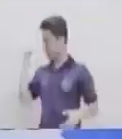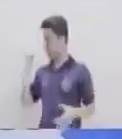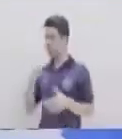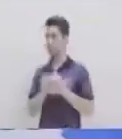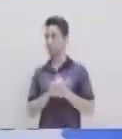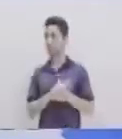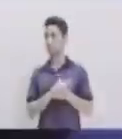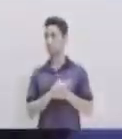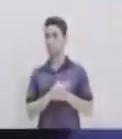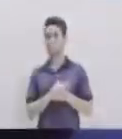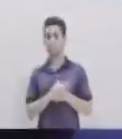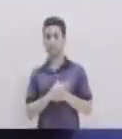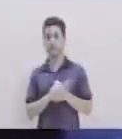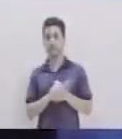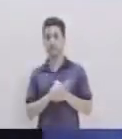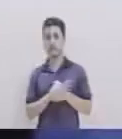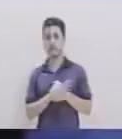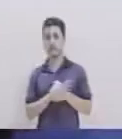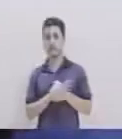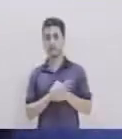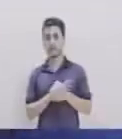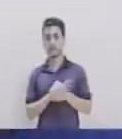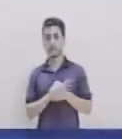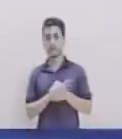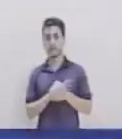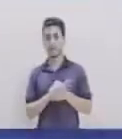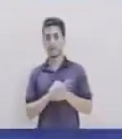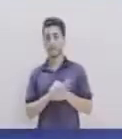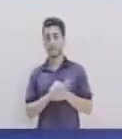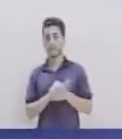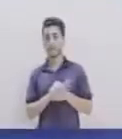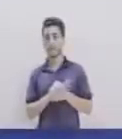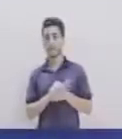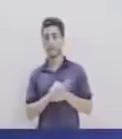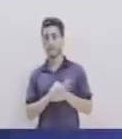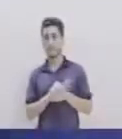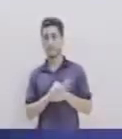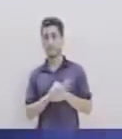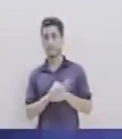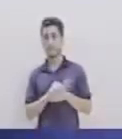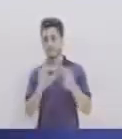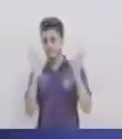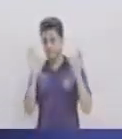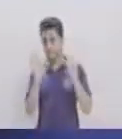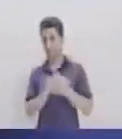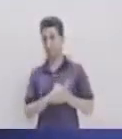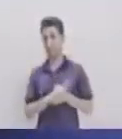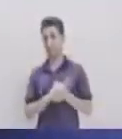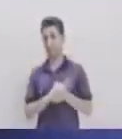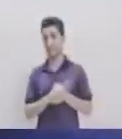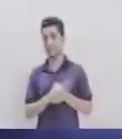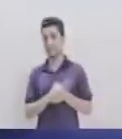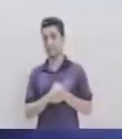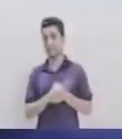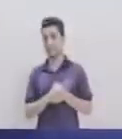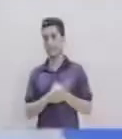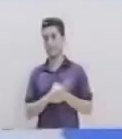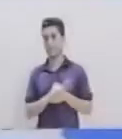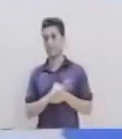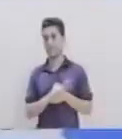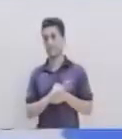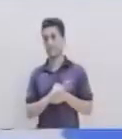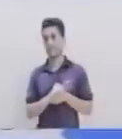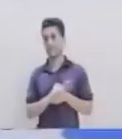Jalamos acá Y bajamos Eso es Mantengo la postura Que es súper importante